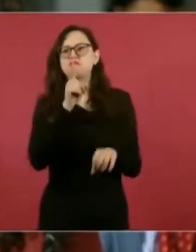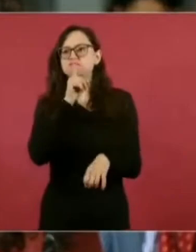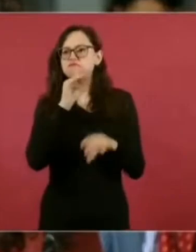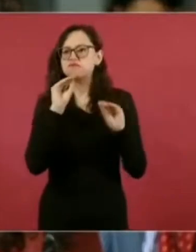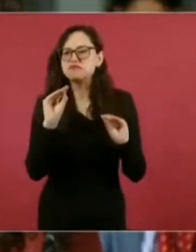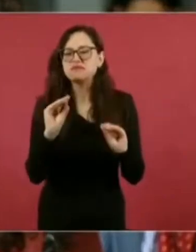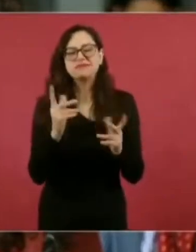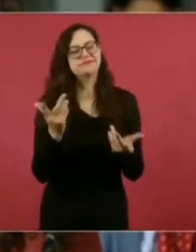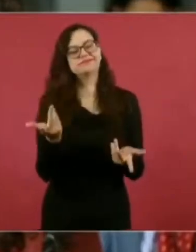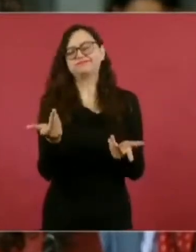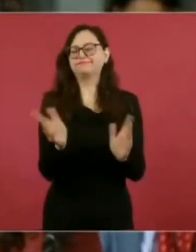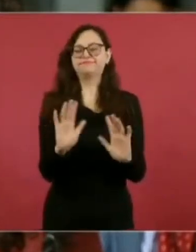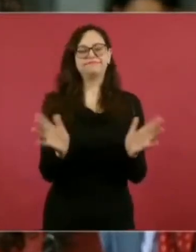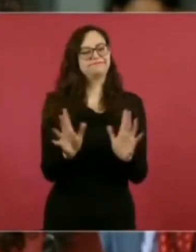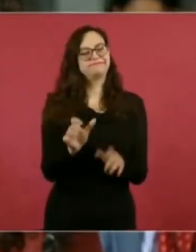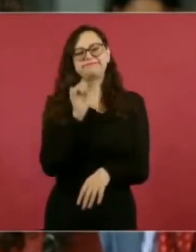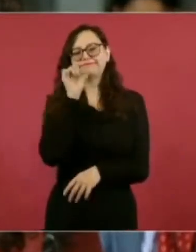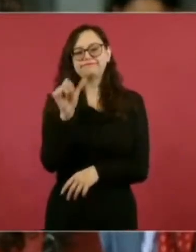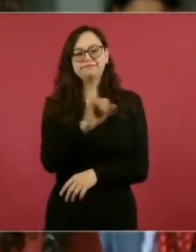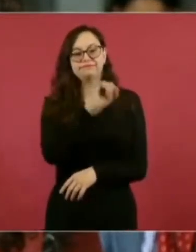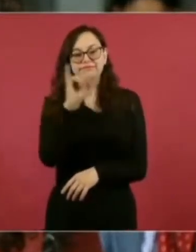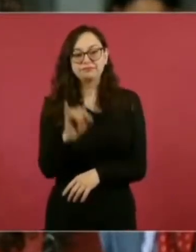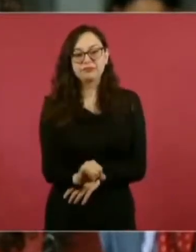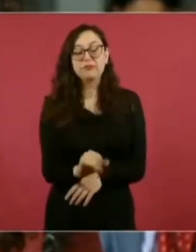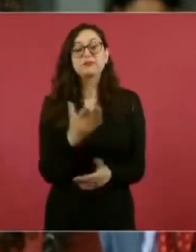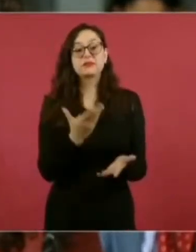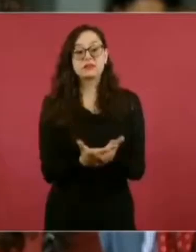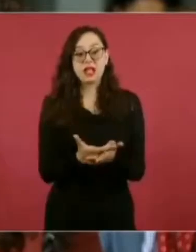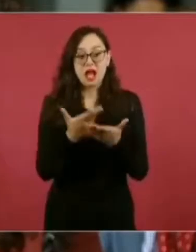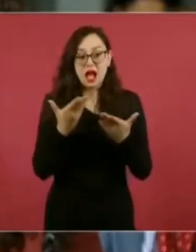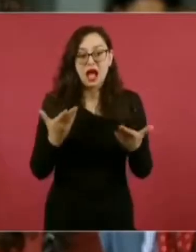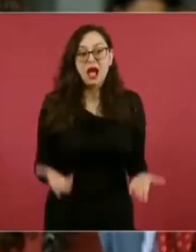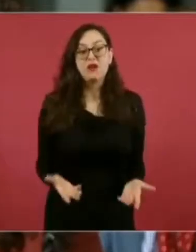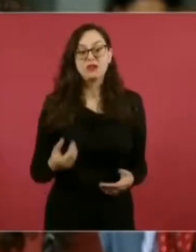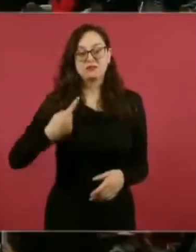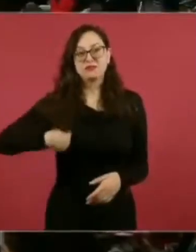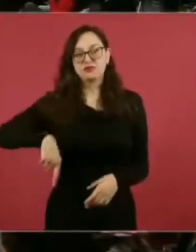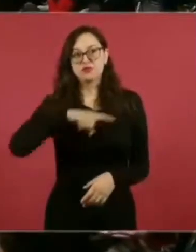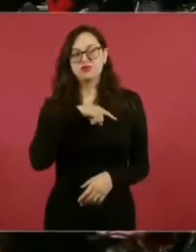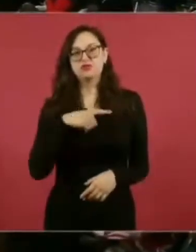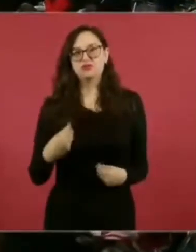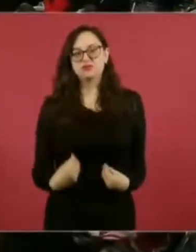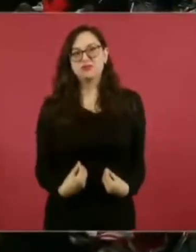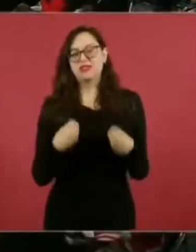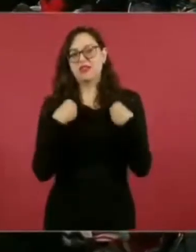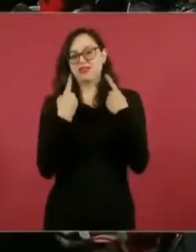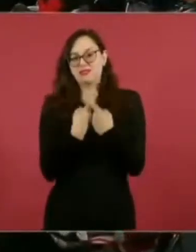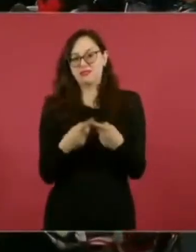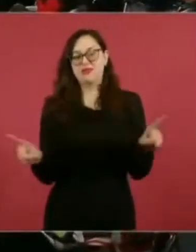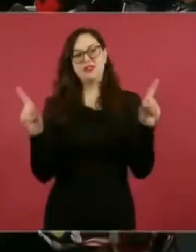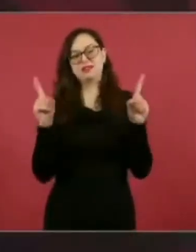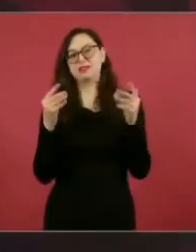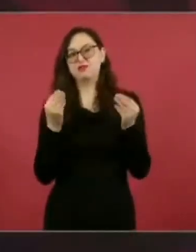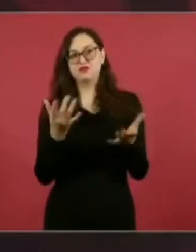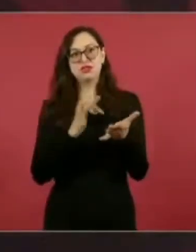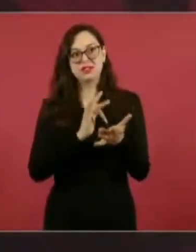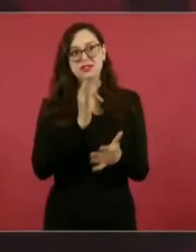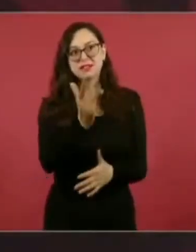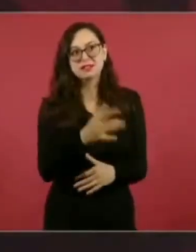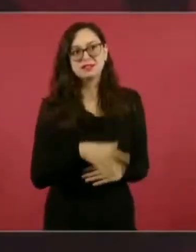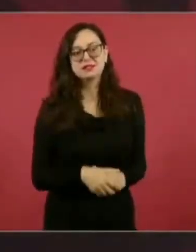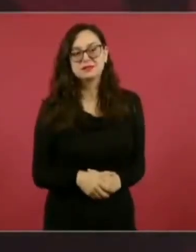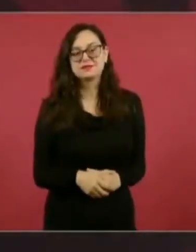o indirectamente ha cambiado, impactado la vida de muchos de nosotros. Gracias. Gracias. a ti. Sí,